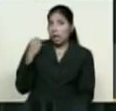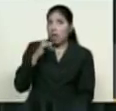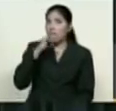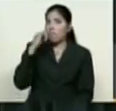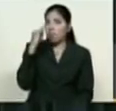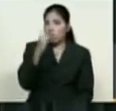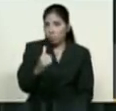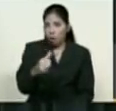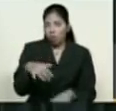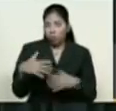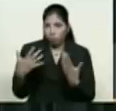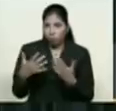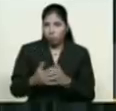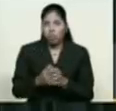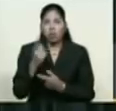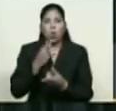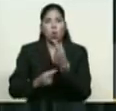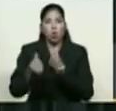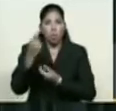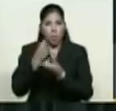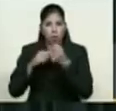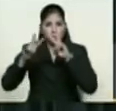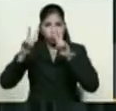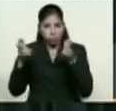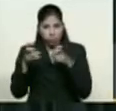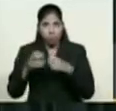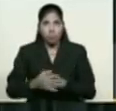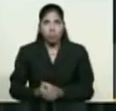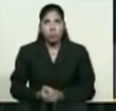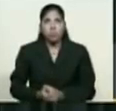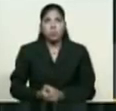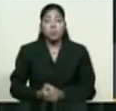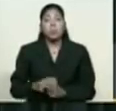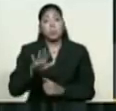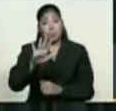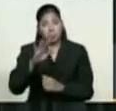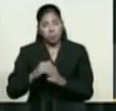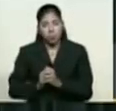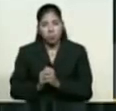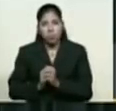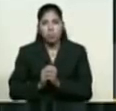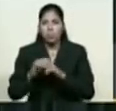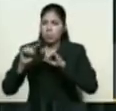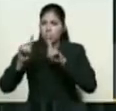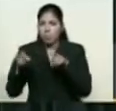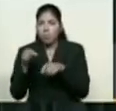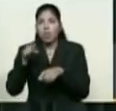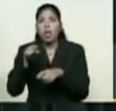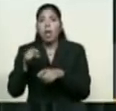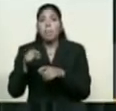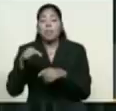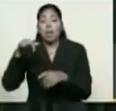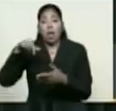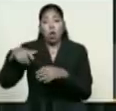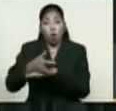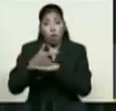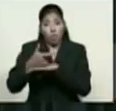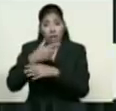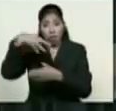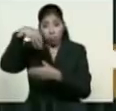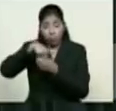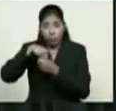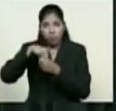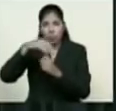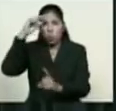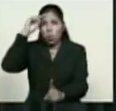Además, permítame subrayar, el presidente de la República ha colocado en el centro de la agenda de gobierno y por